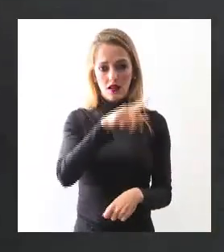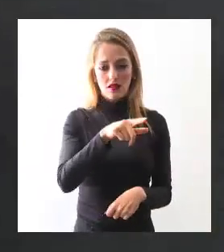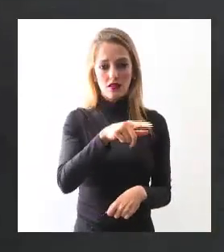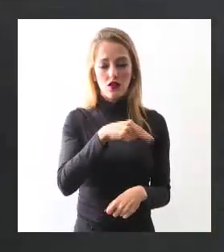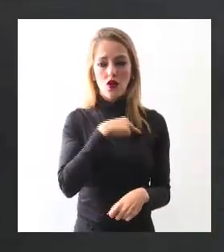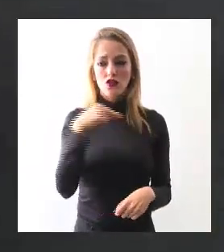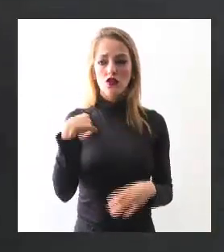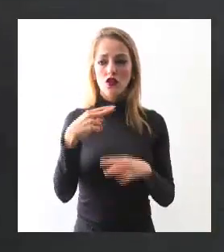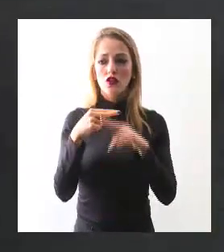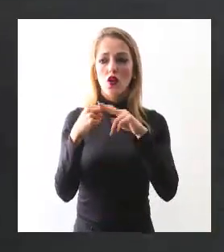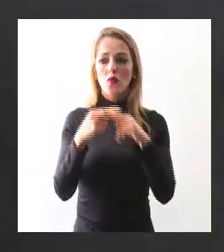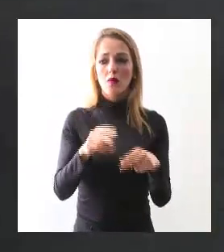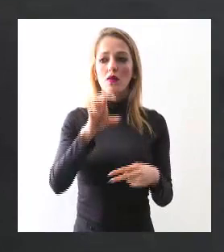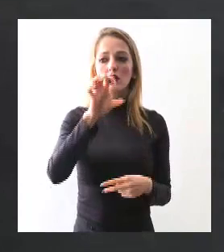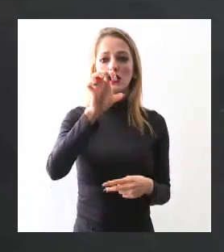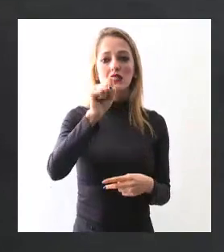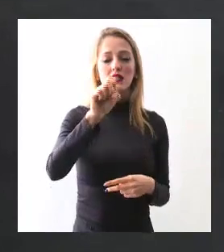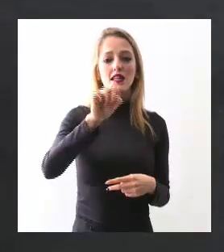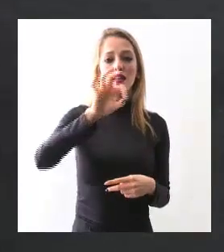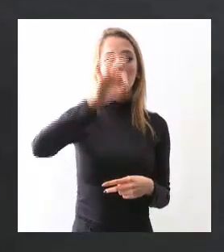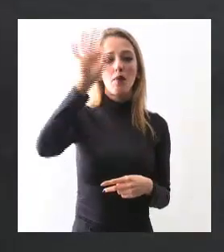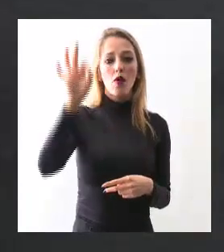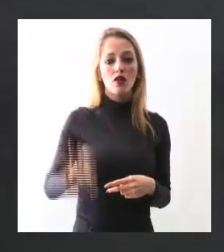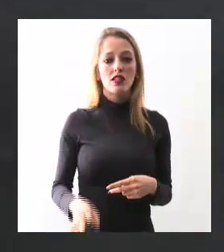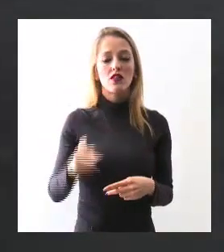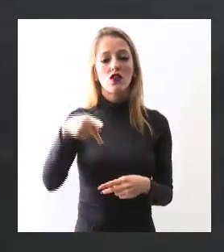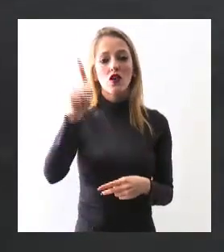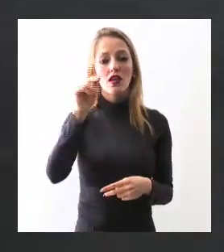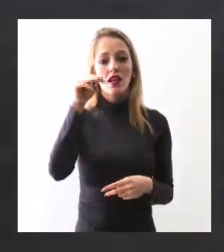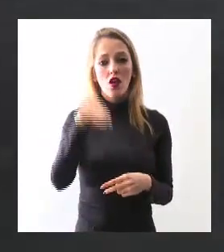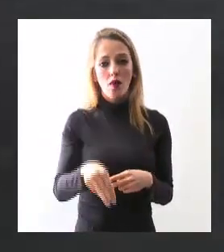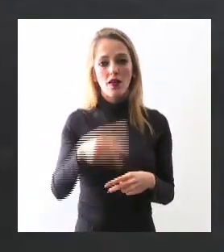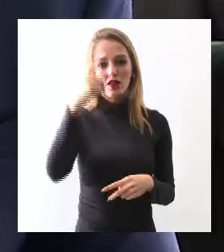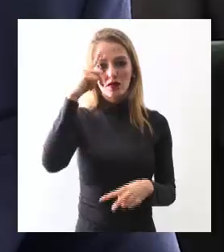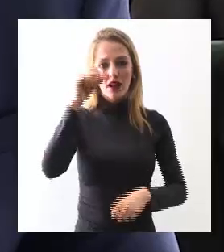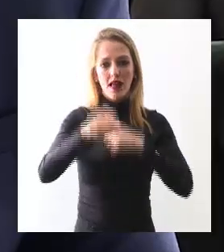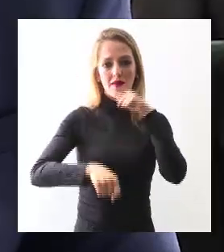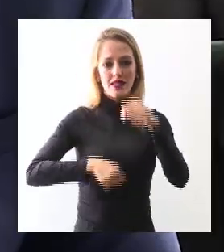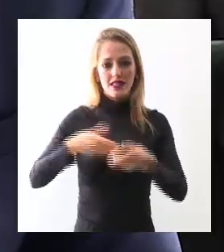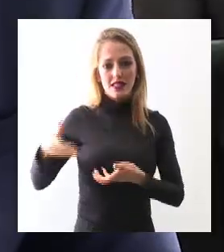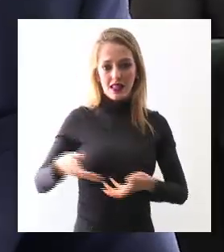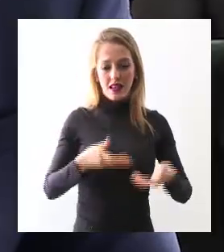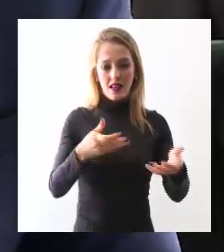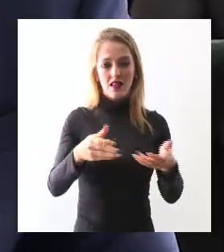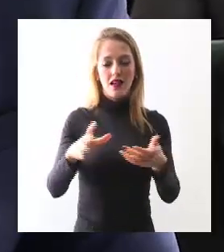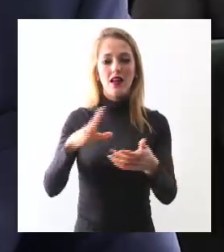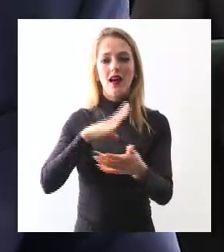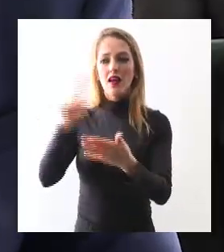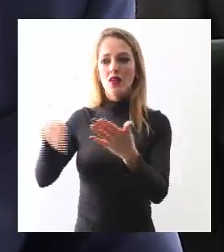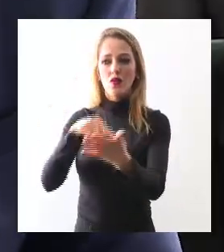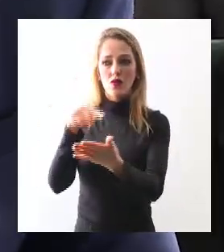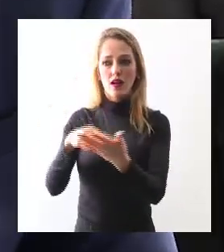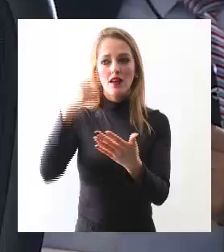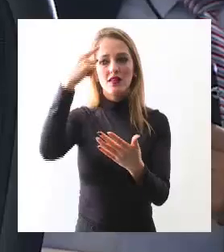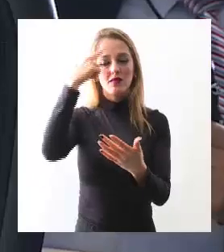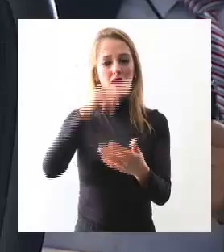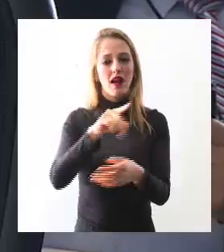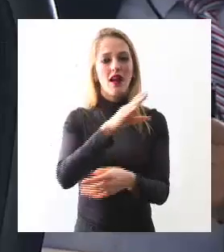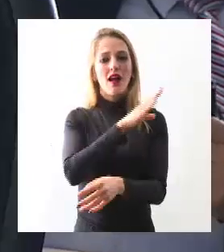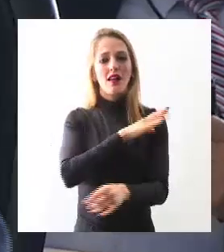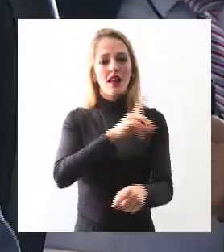60% de construcción de kilómetros de ciclovías o sobre todo lugares estandarizados con calidad